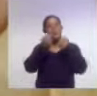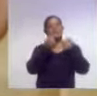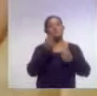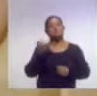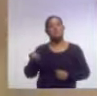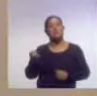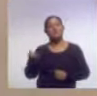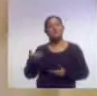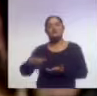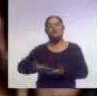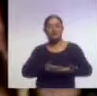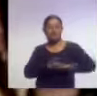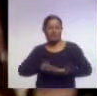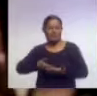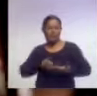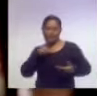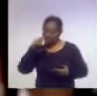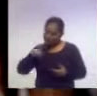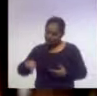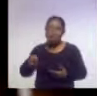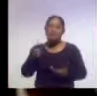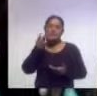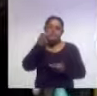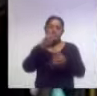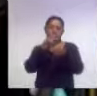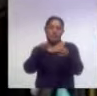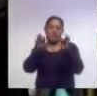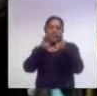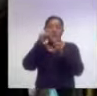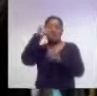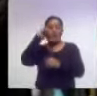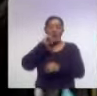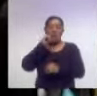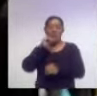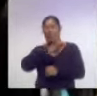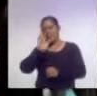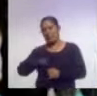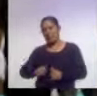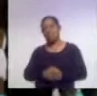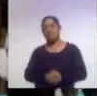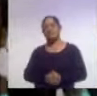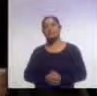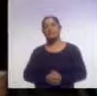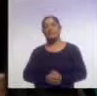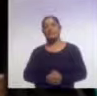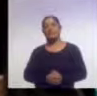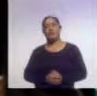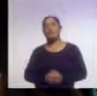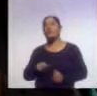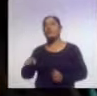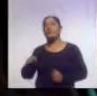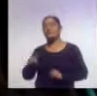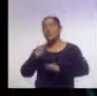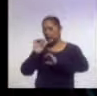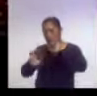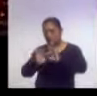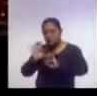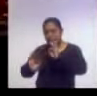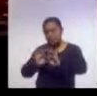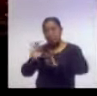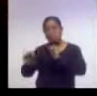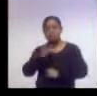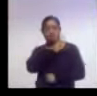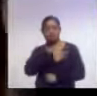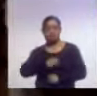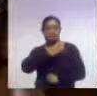punita, porque fue la forma de que no lo privaran de la vida. Y es criado por una hija del